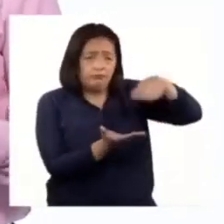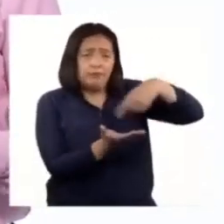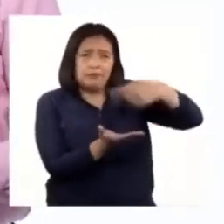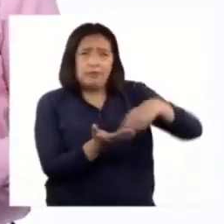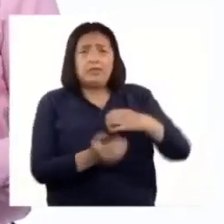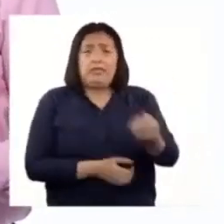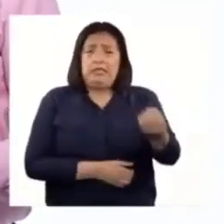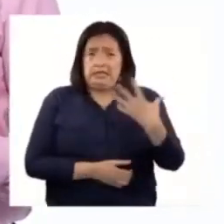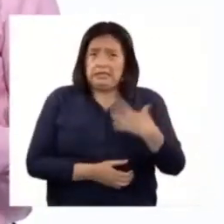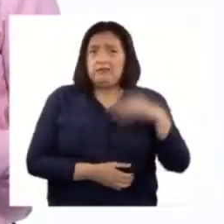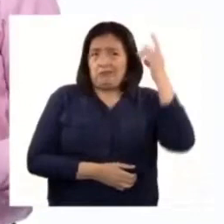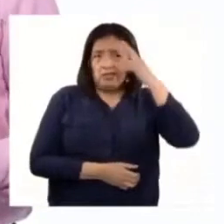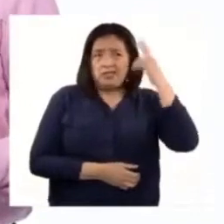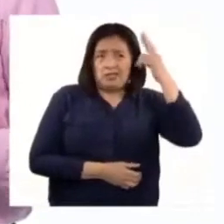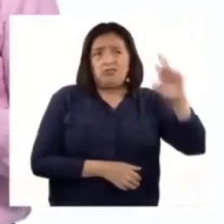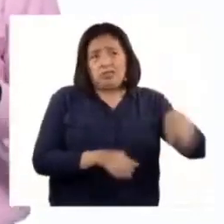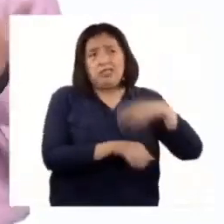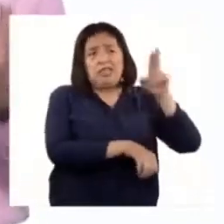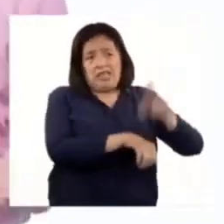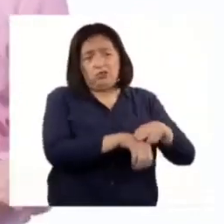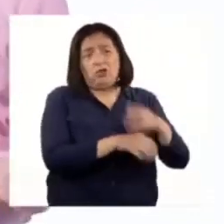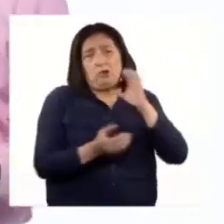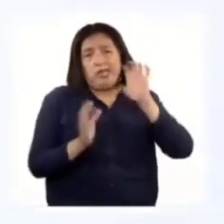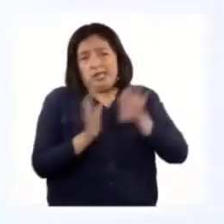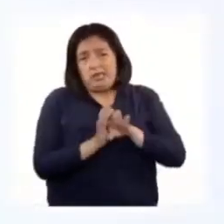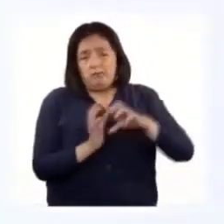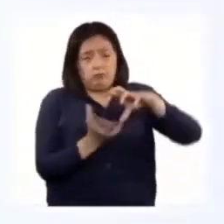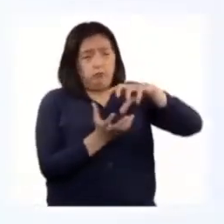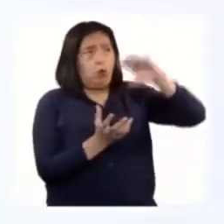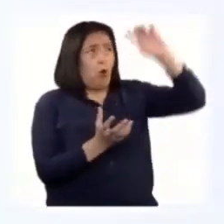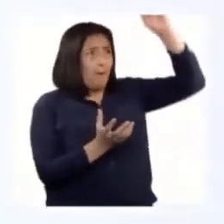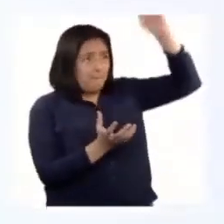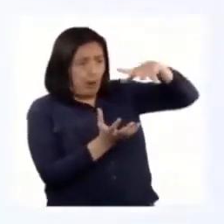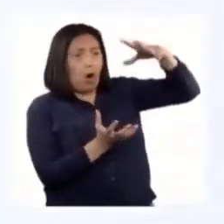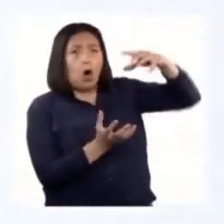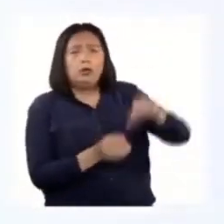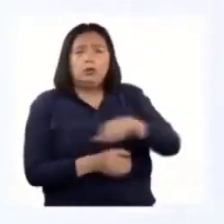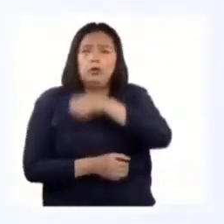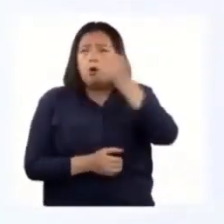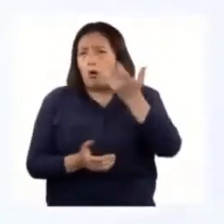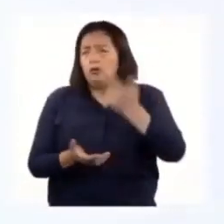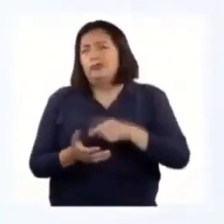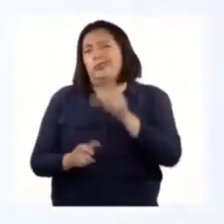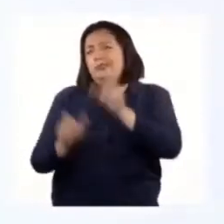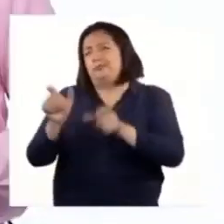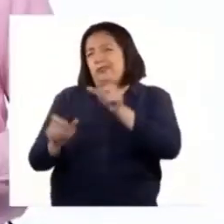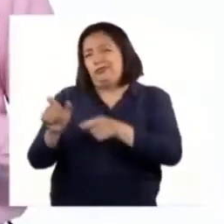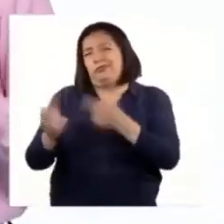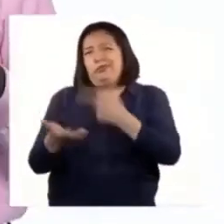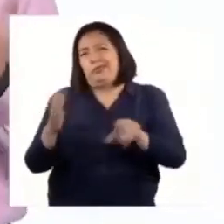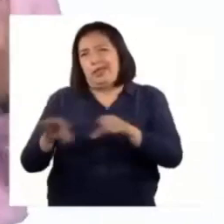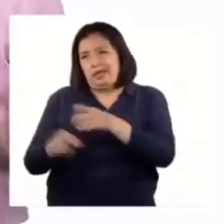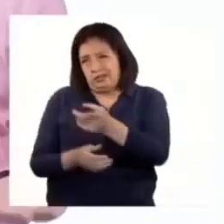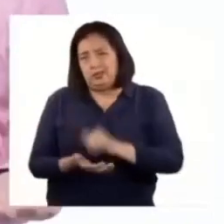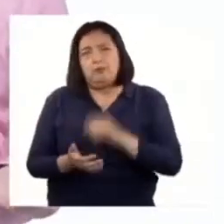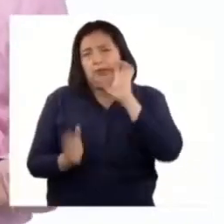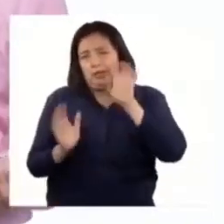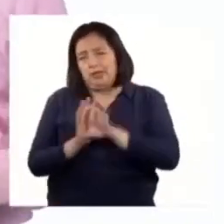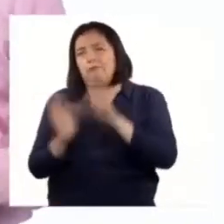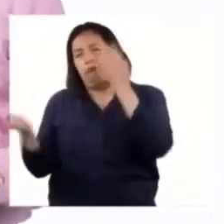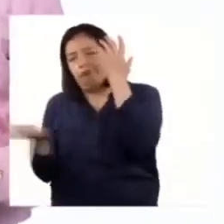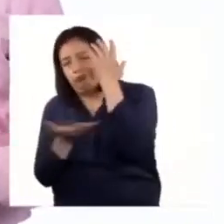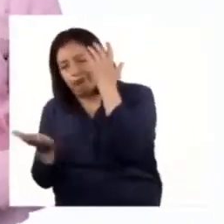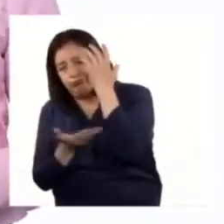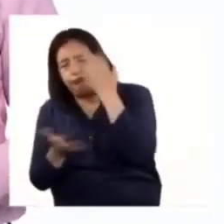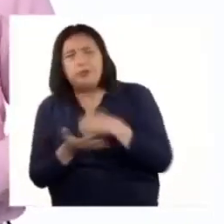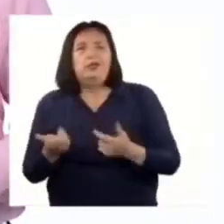mencionaron las causas naturales como un meteorito y otras relacionadas a la acción del ser humano como la tala de árboles,